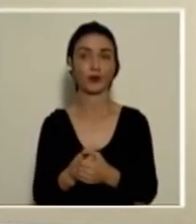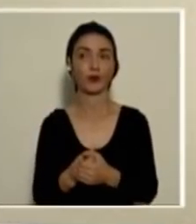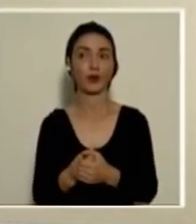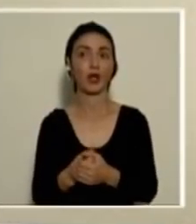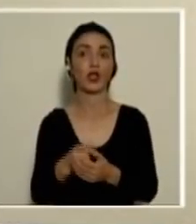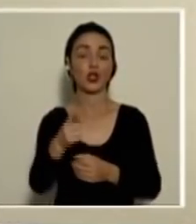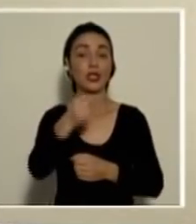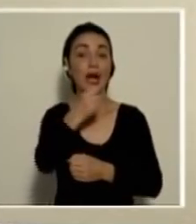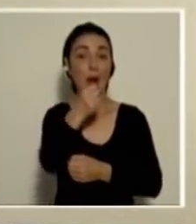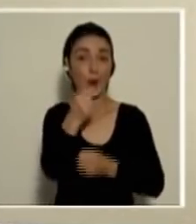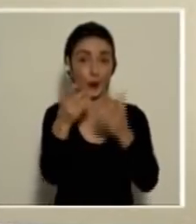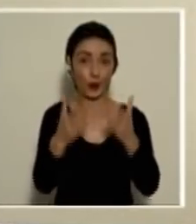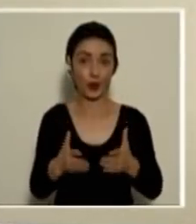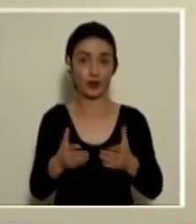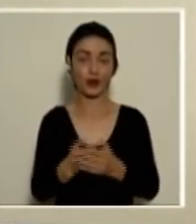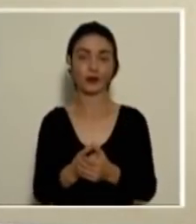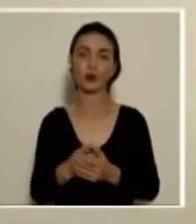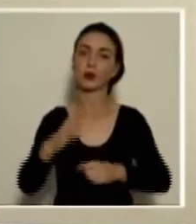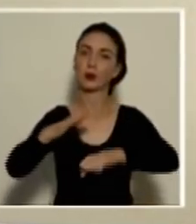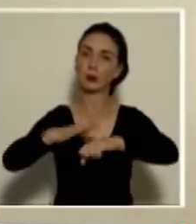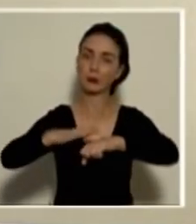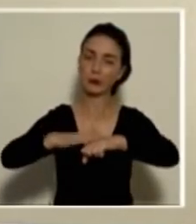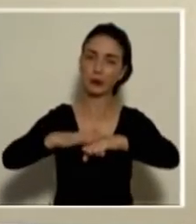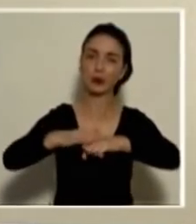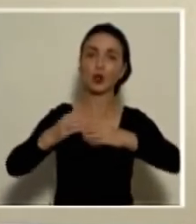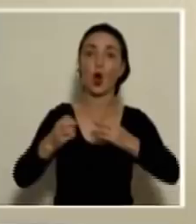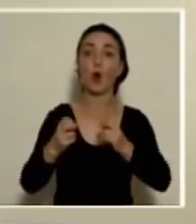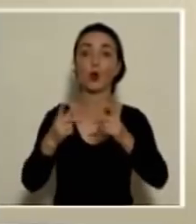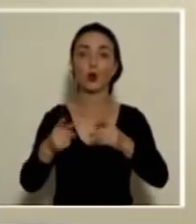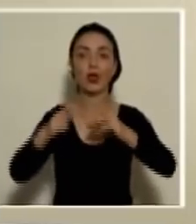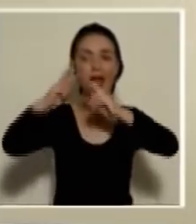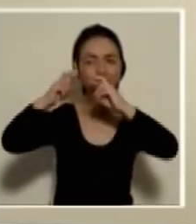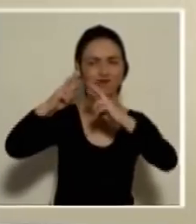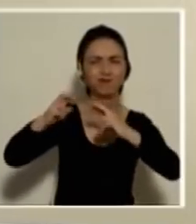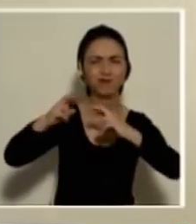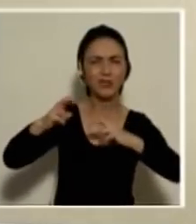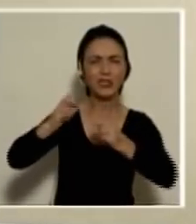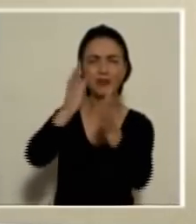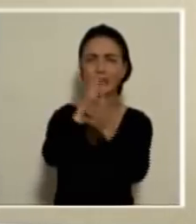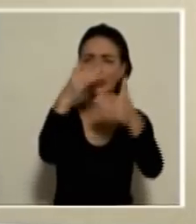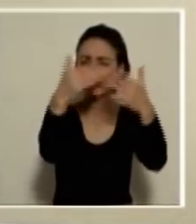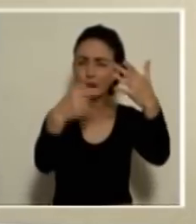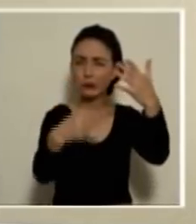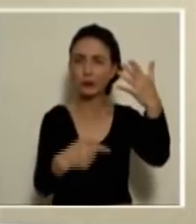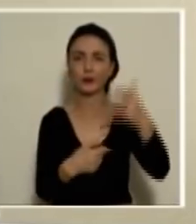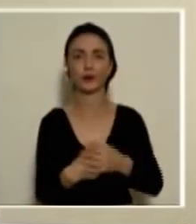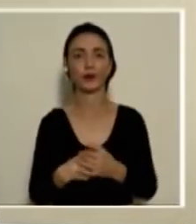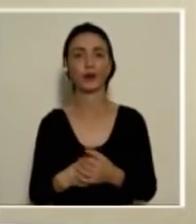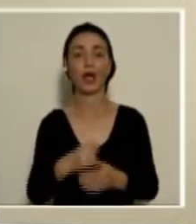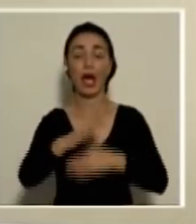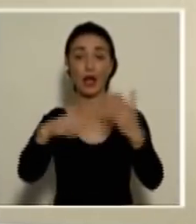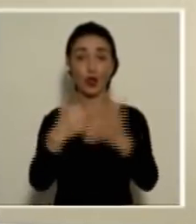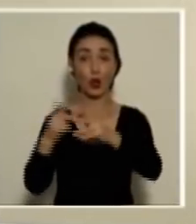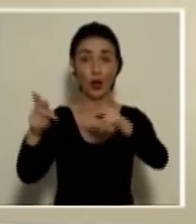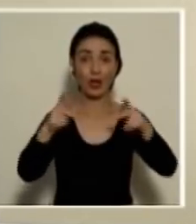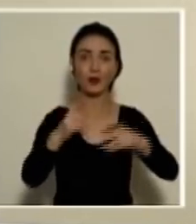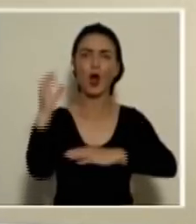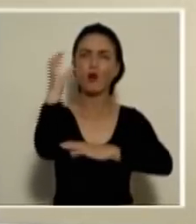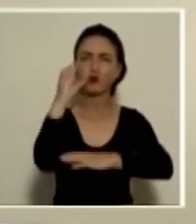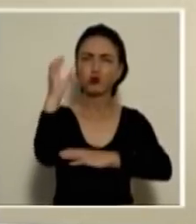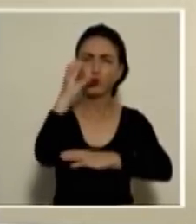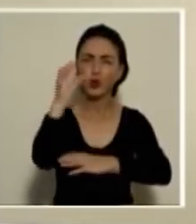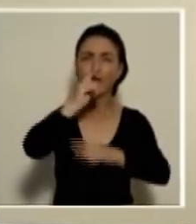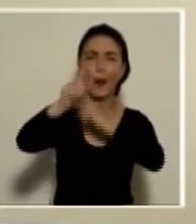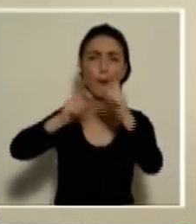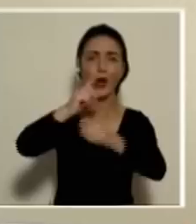al señor periodista que me dé la posibilidad de ver algo tan específico. Lo cierto es que yo les pediría a todos los ciudadanos, busquen